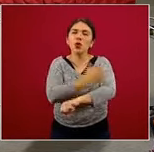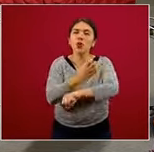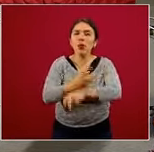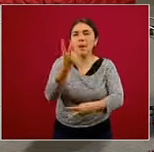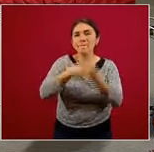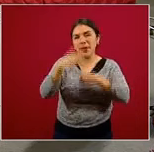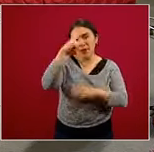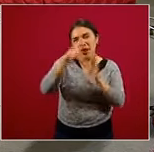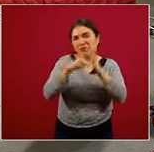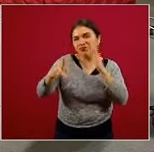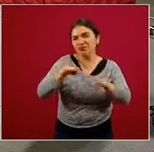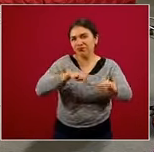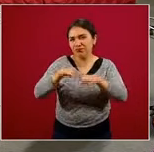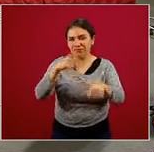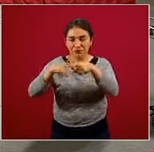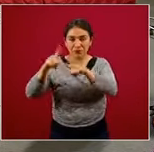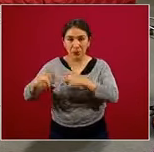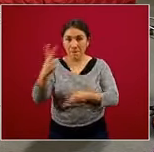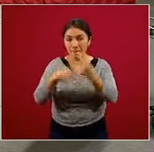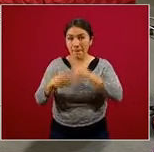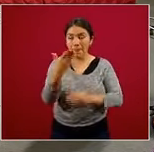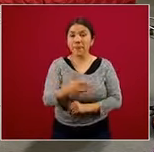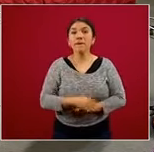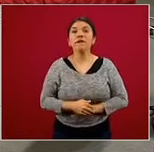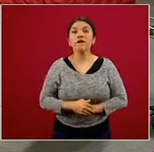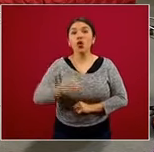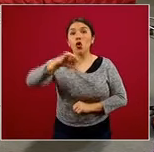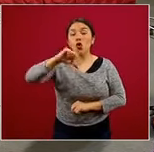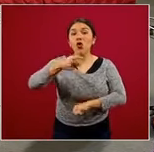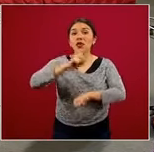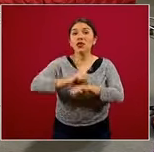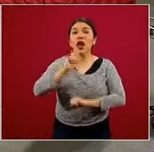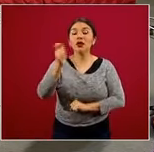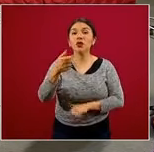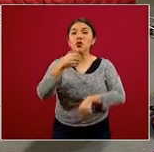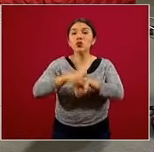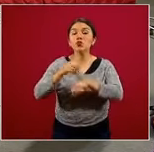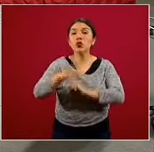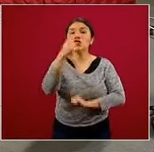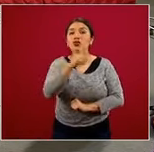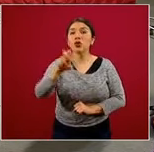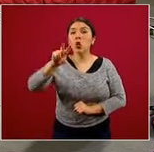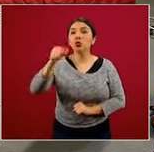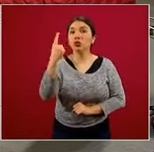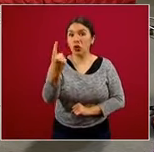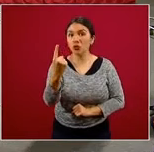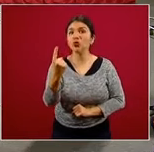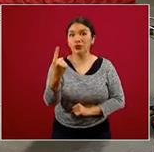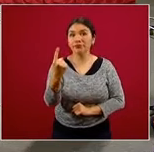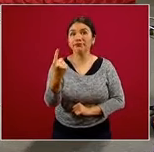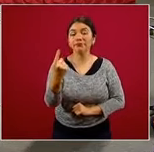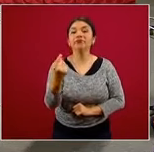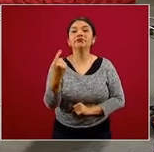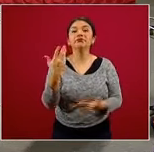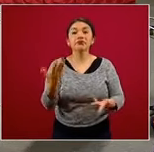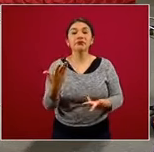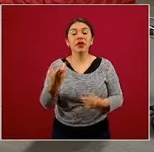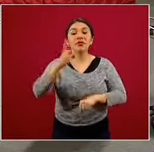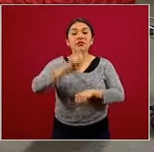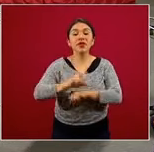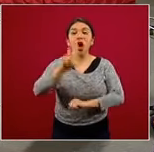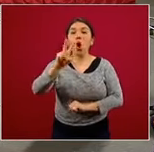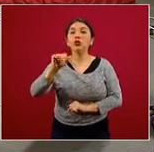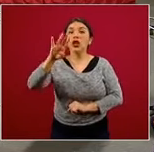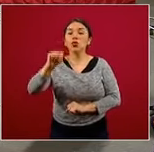encuentra de manera presencial en este momento. Es precisamente la número 181 ya y el día